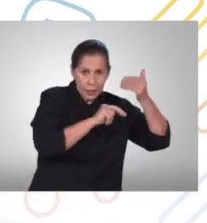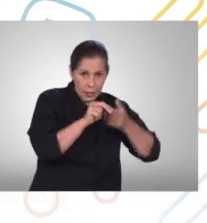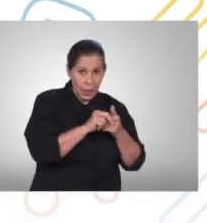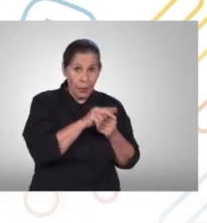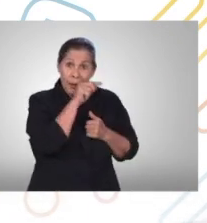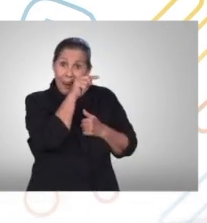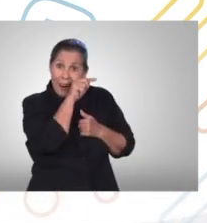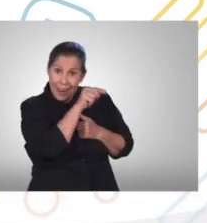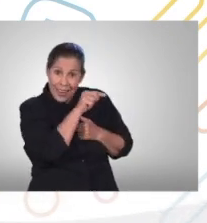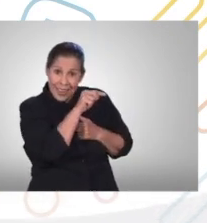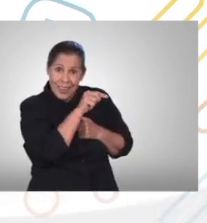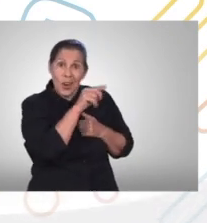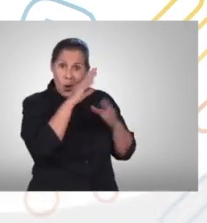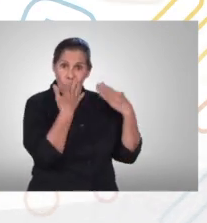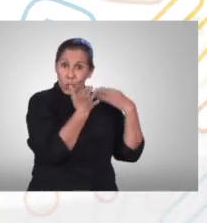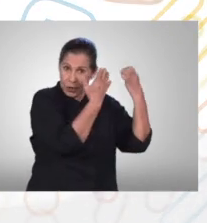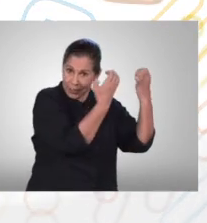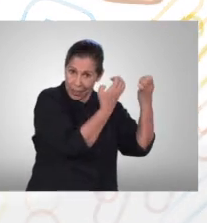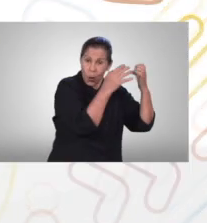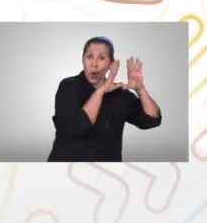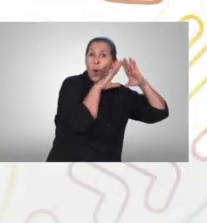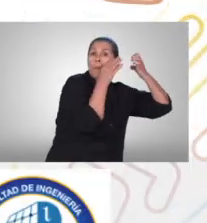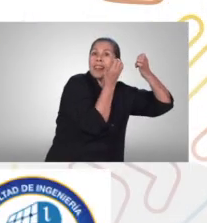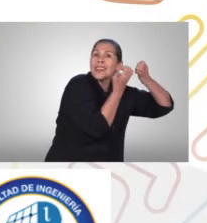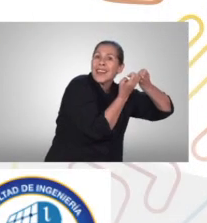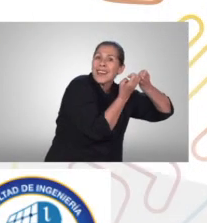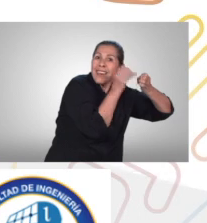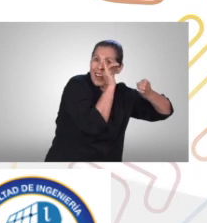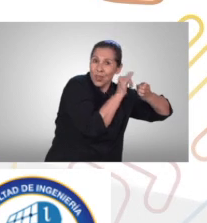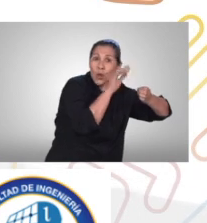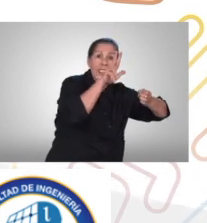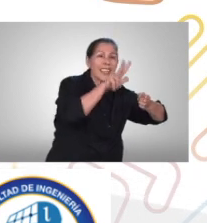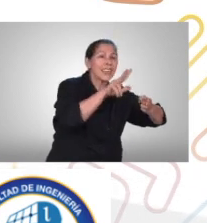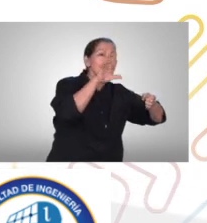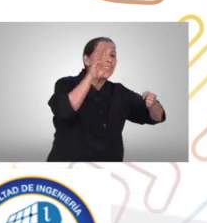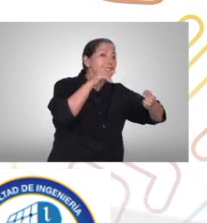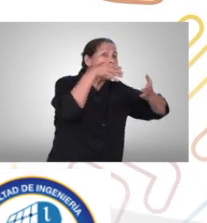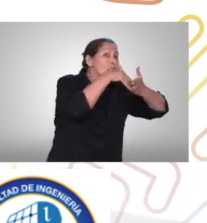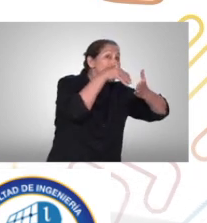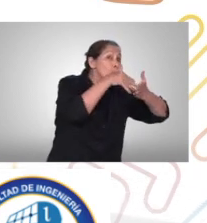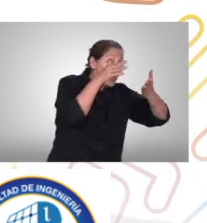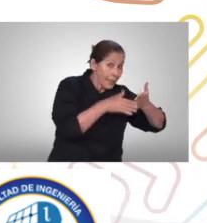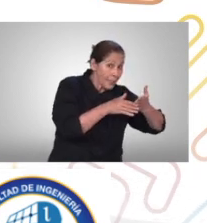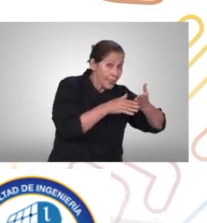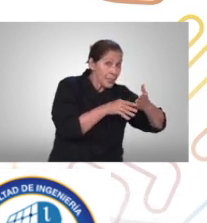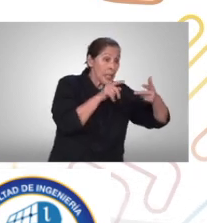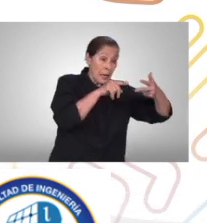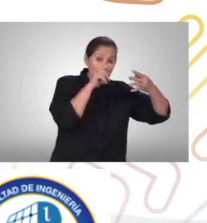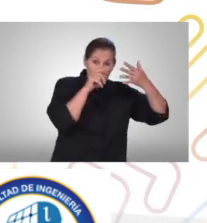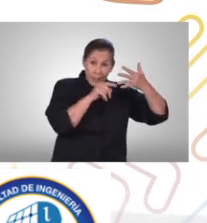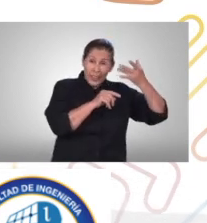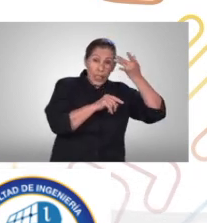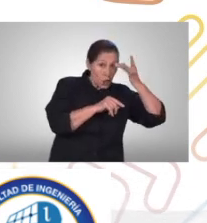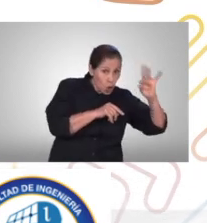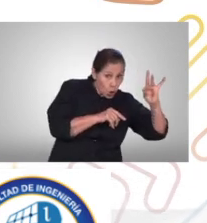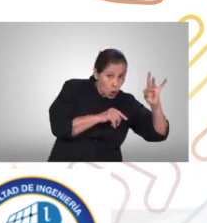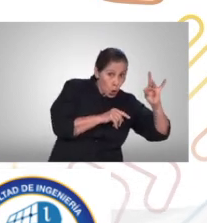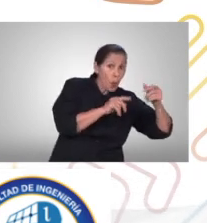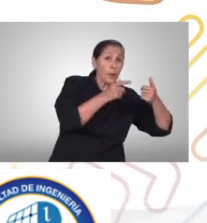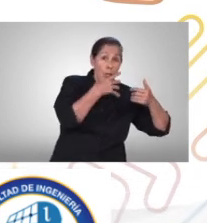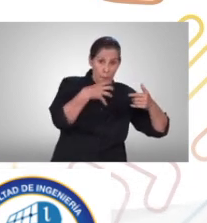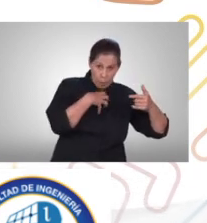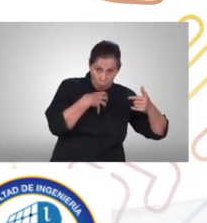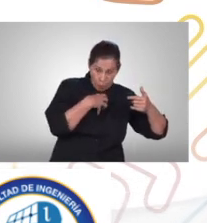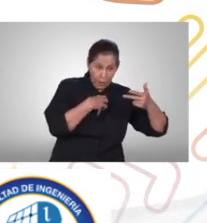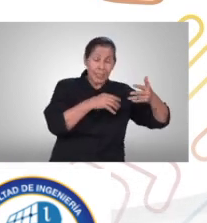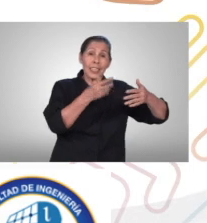representantes estudiantiles entre propietarios y suplentes los cuales representarán a las 10 facultades y 8